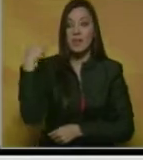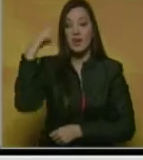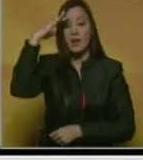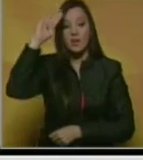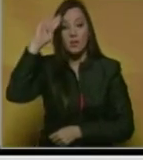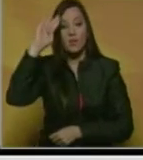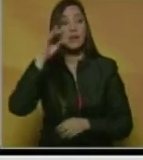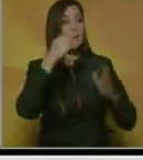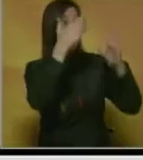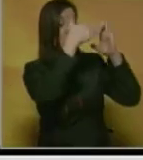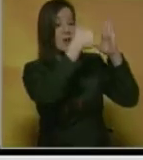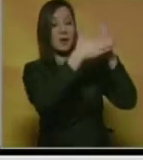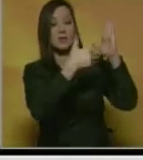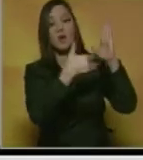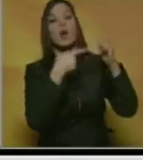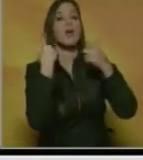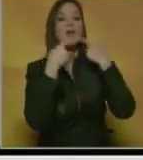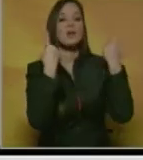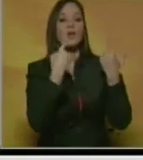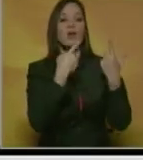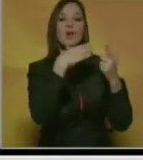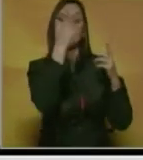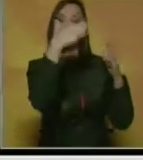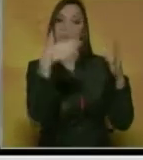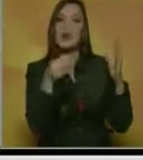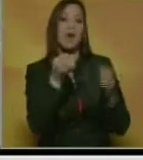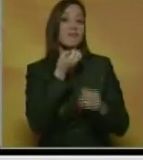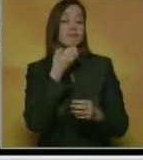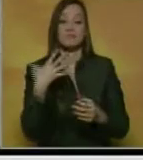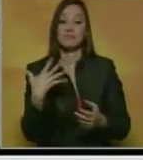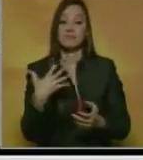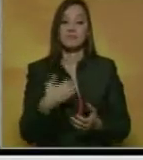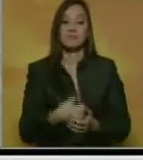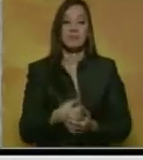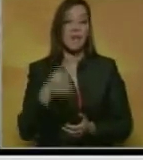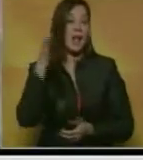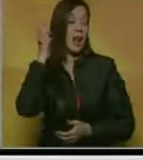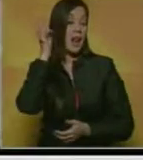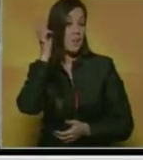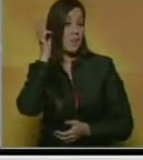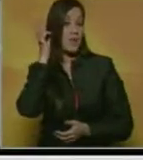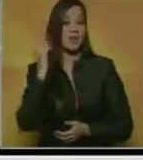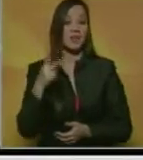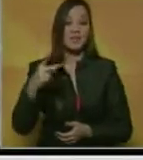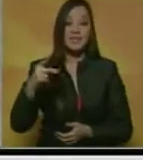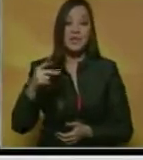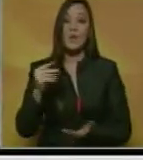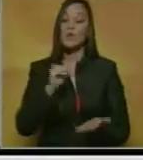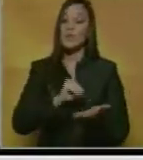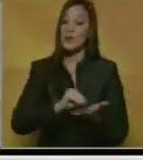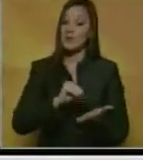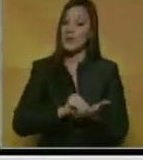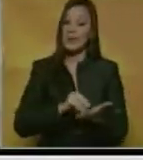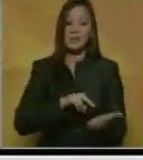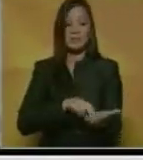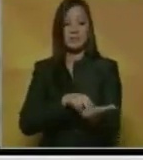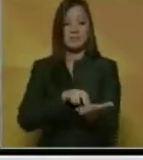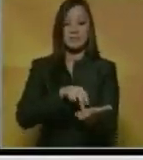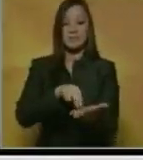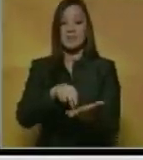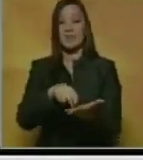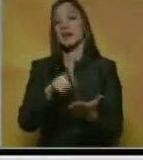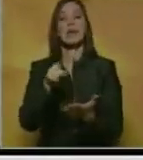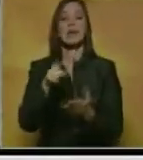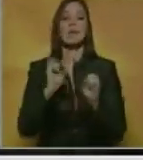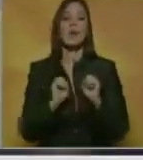pintados por casualidad de cualquier color que quedan fantásticos. Para Beatriz estar por segunda vez en esta pasarela es una oportunidad para seguir